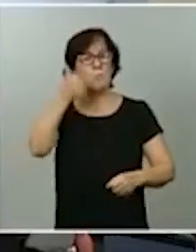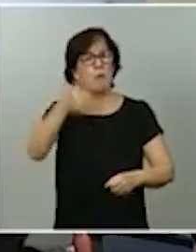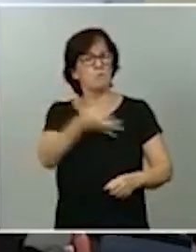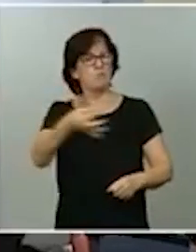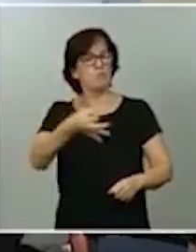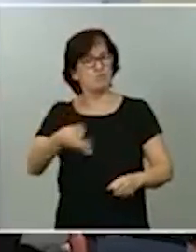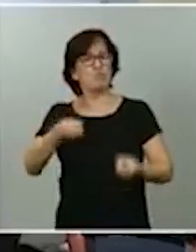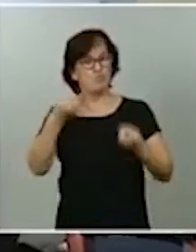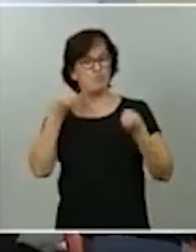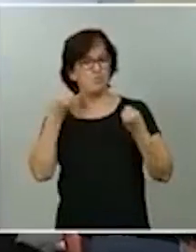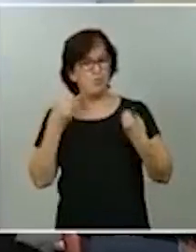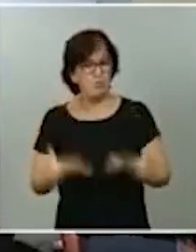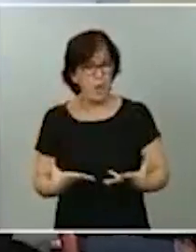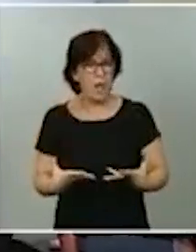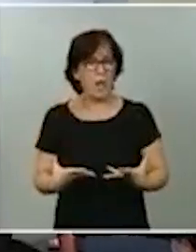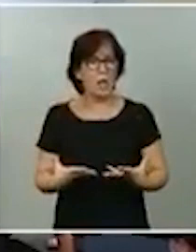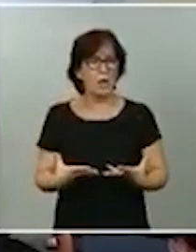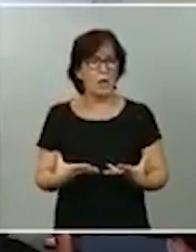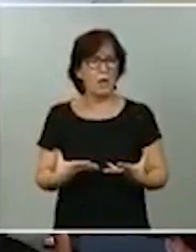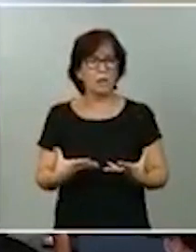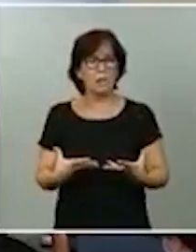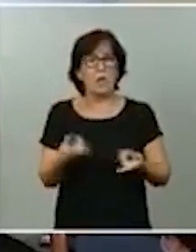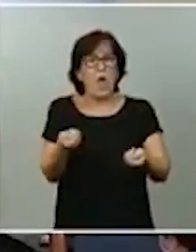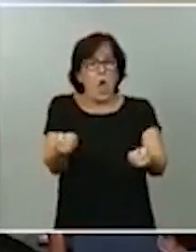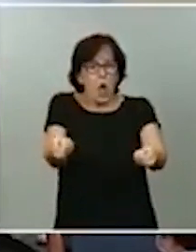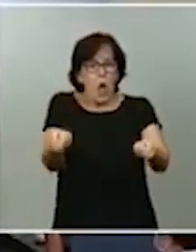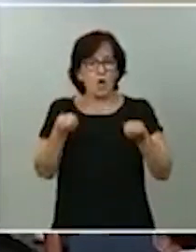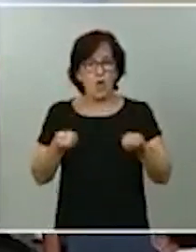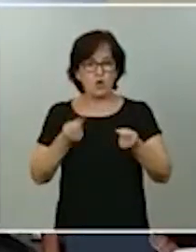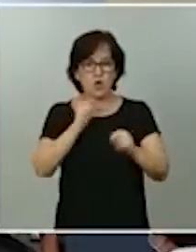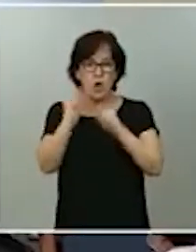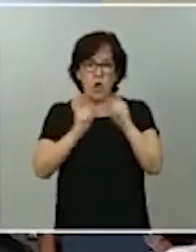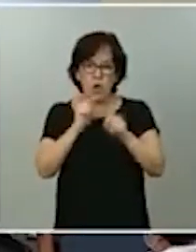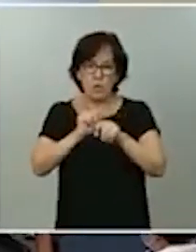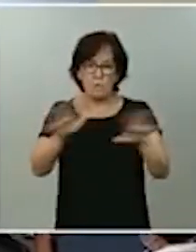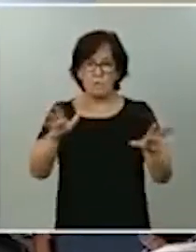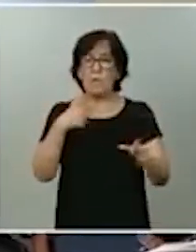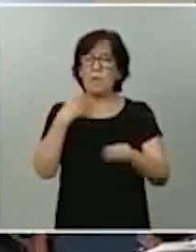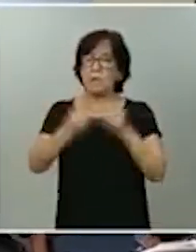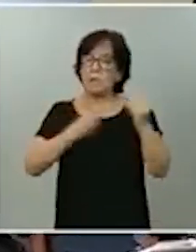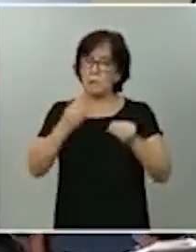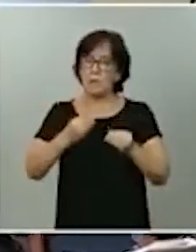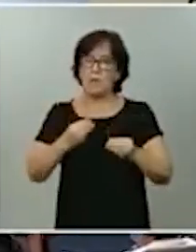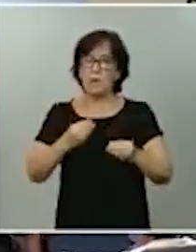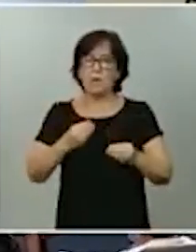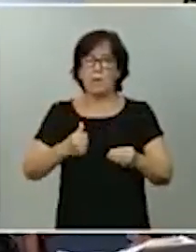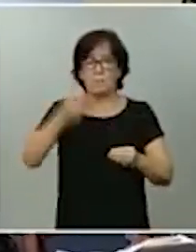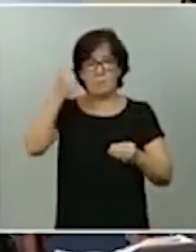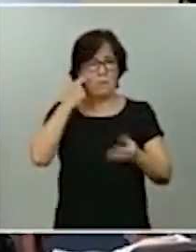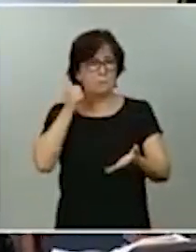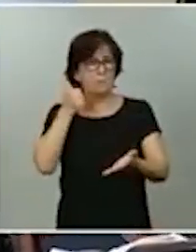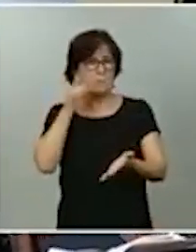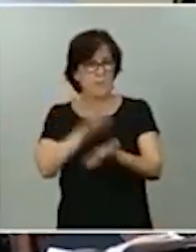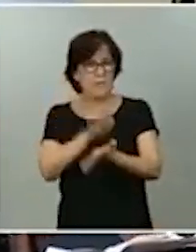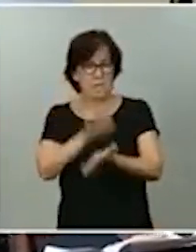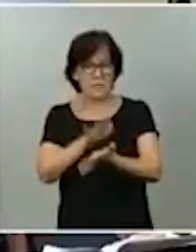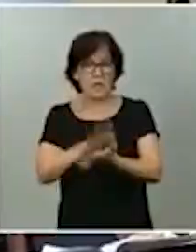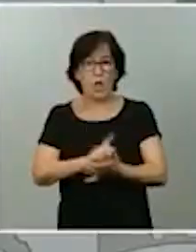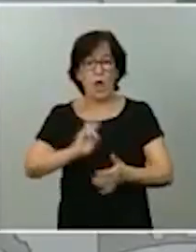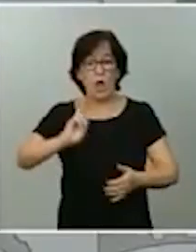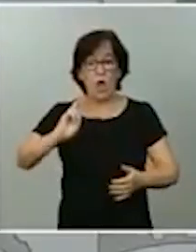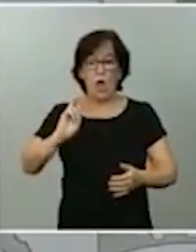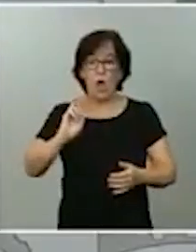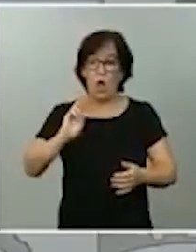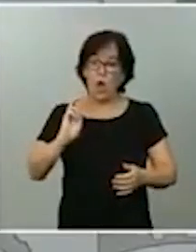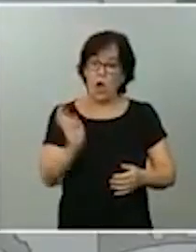el control del virus y tienen, en consecuencia, un escenario mucho más tranquilo. Y hay otras, por último, que están